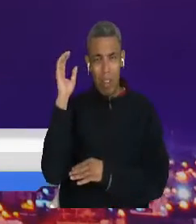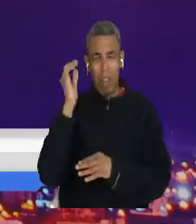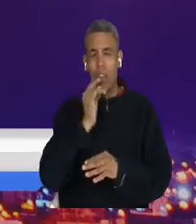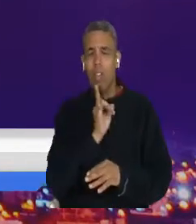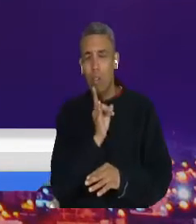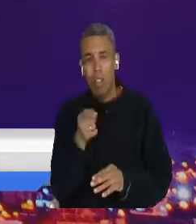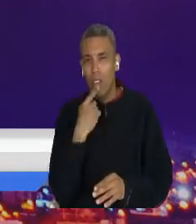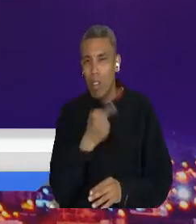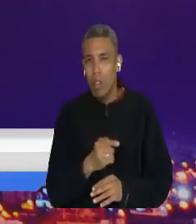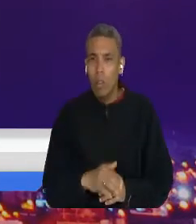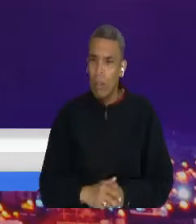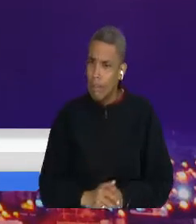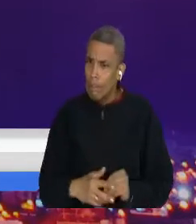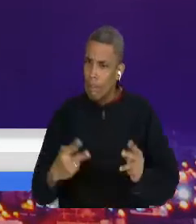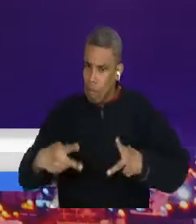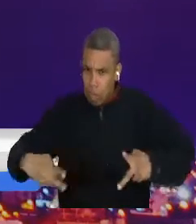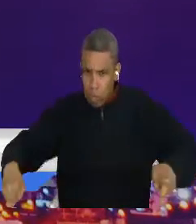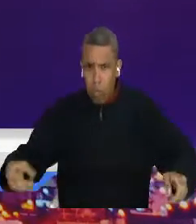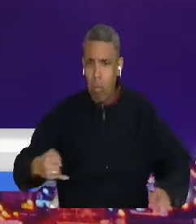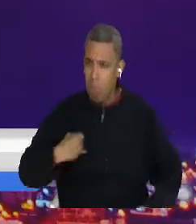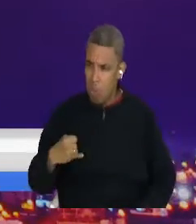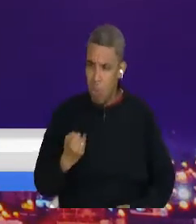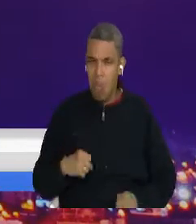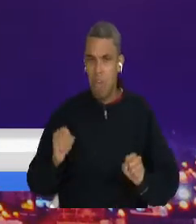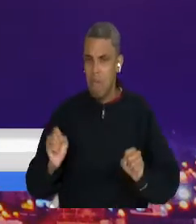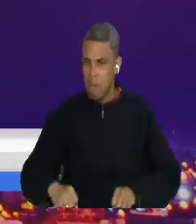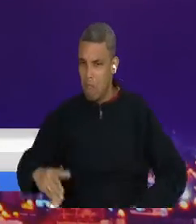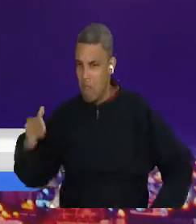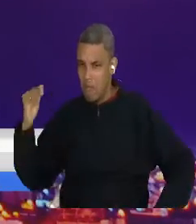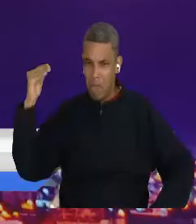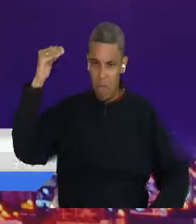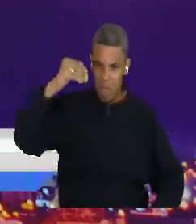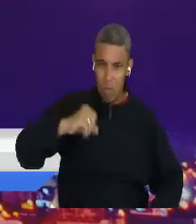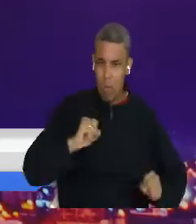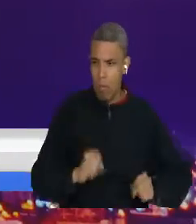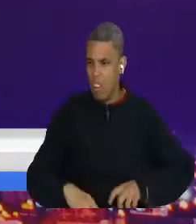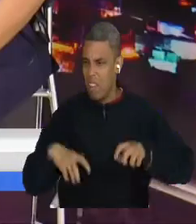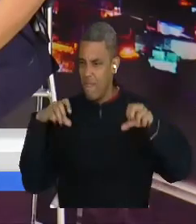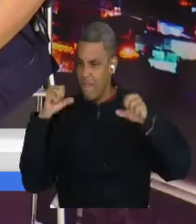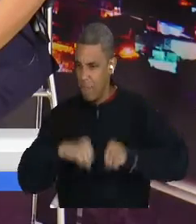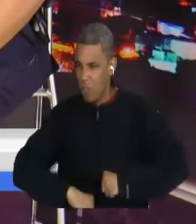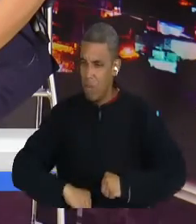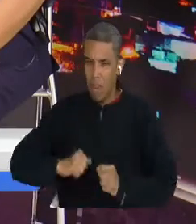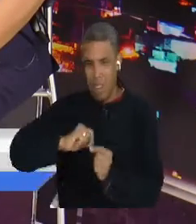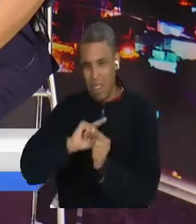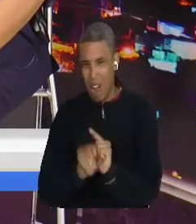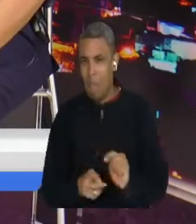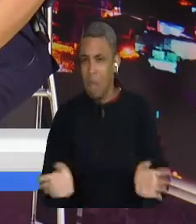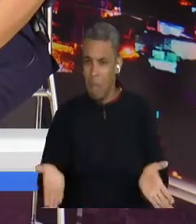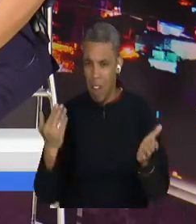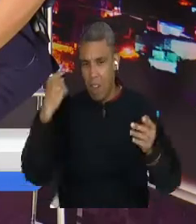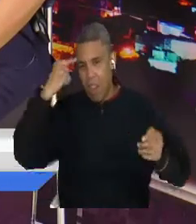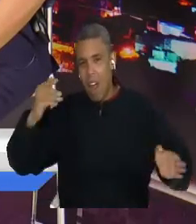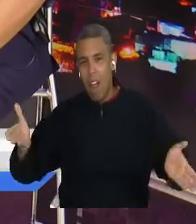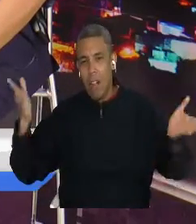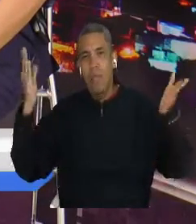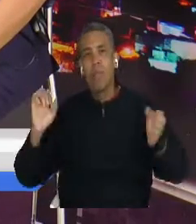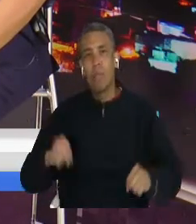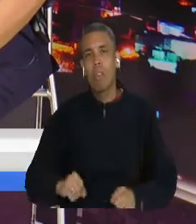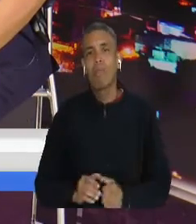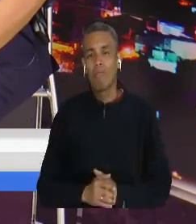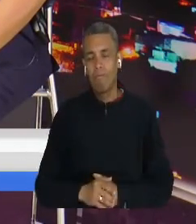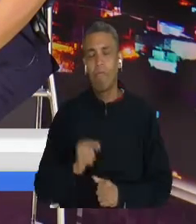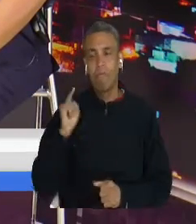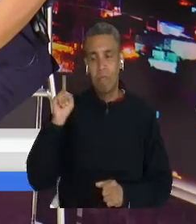concentra grandes riquezas naturales, pero debemos basar o traslapar esas riquezas también a las